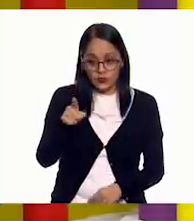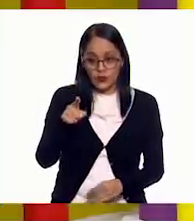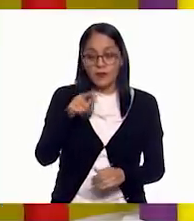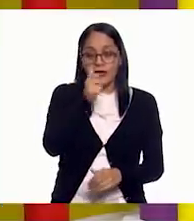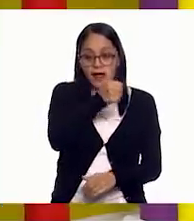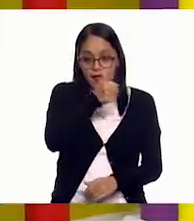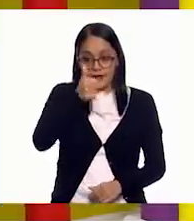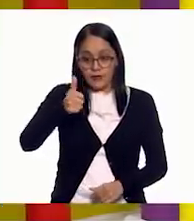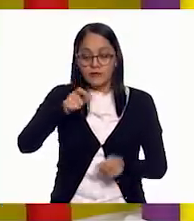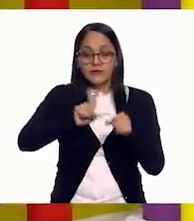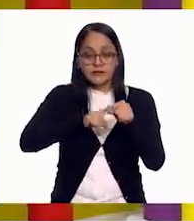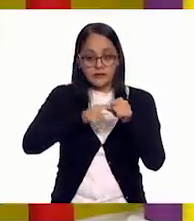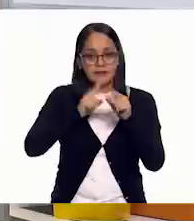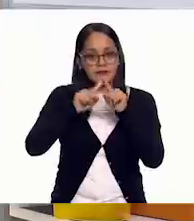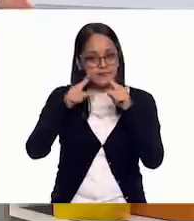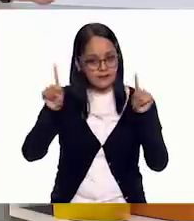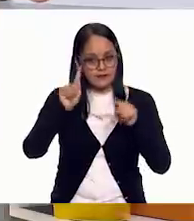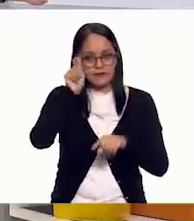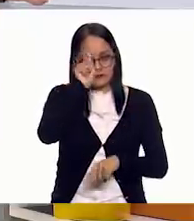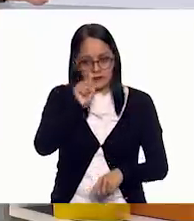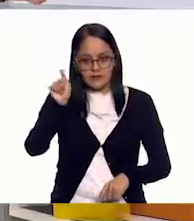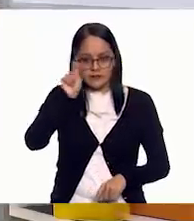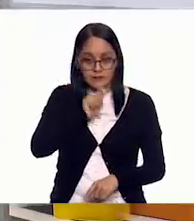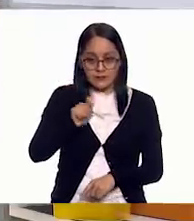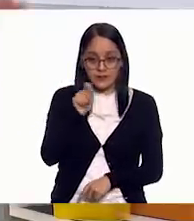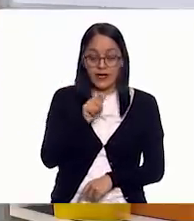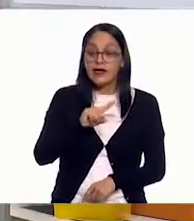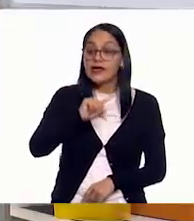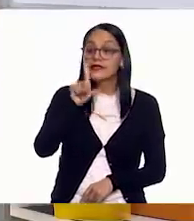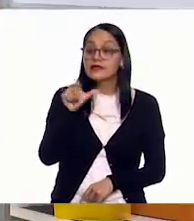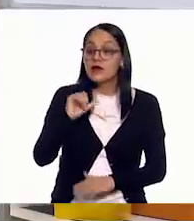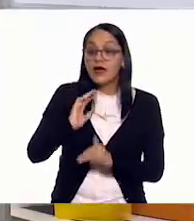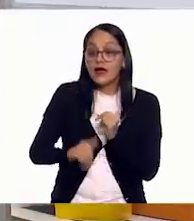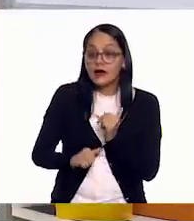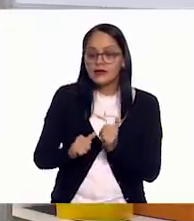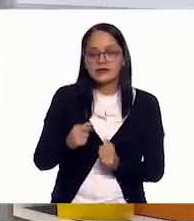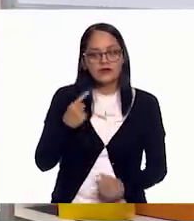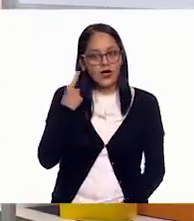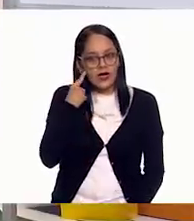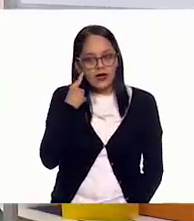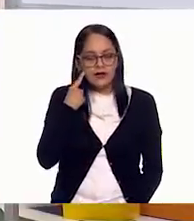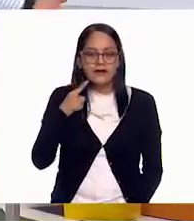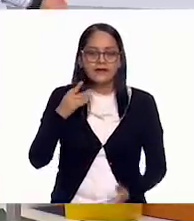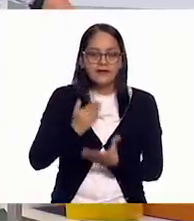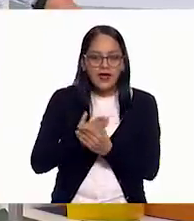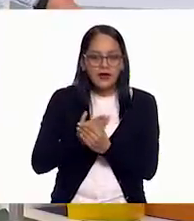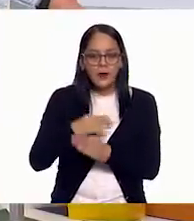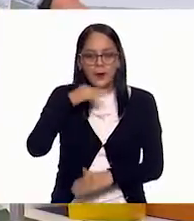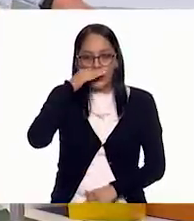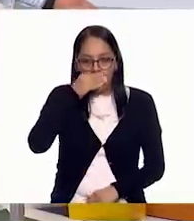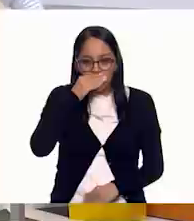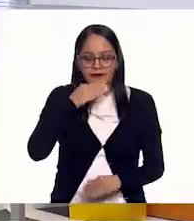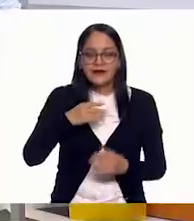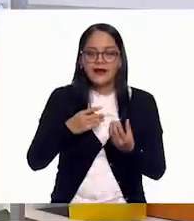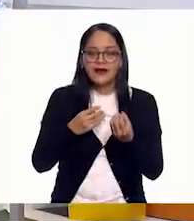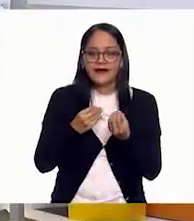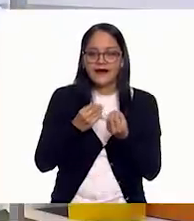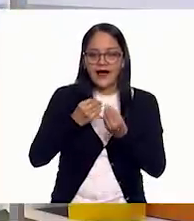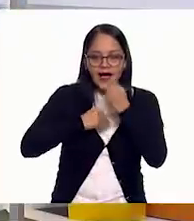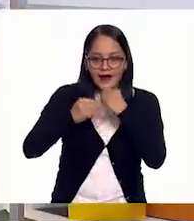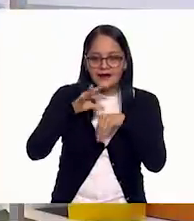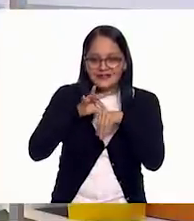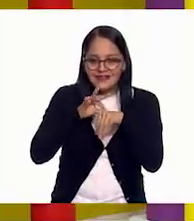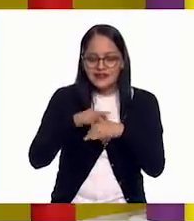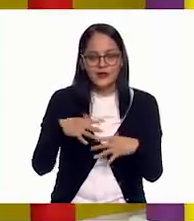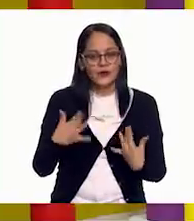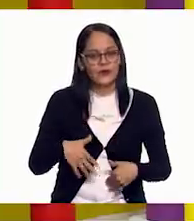Y después de eso, pues nos vamos a comer. Porque de tanto escuchar tacos, elotes, carnitas, pues ya me dio hambre, maestra.